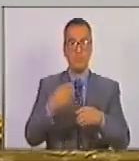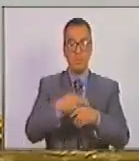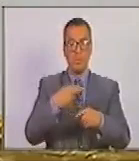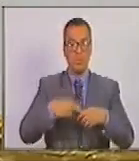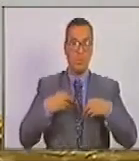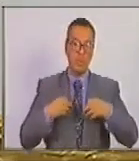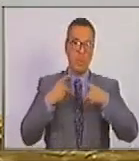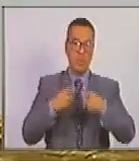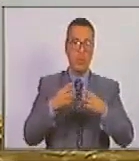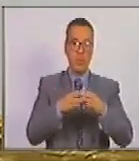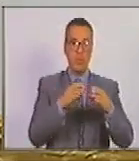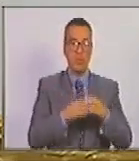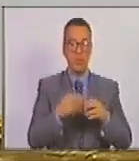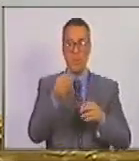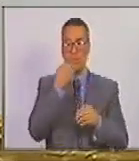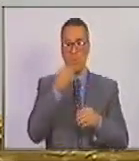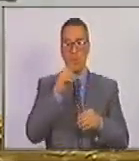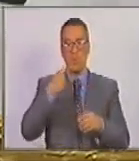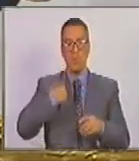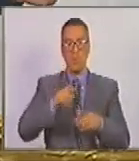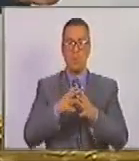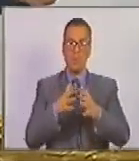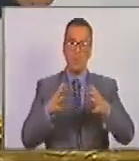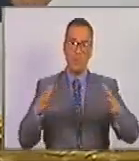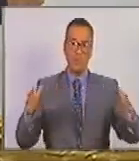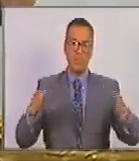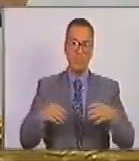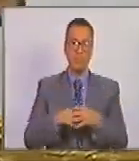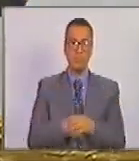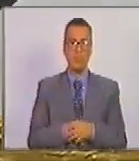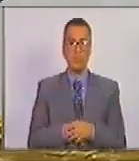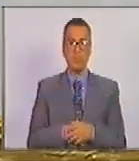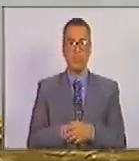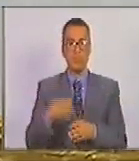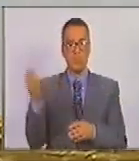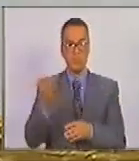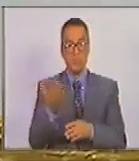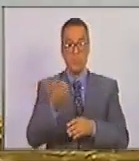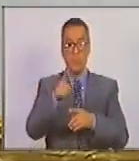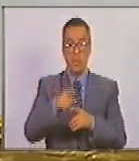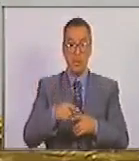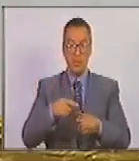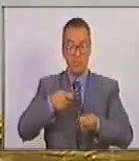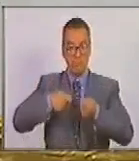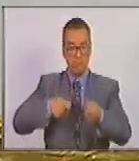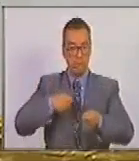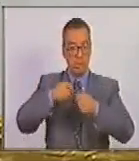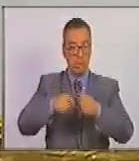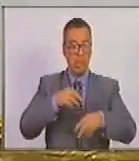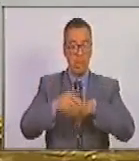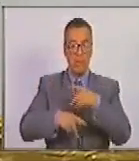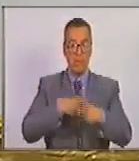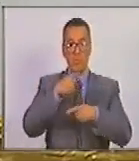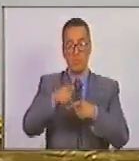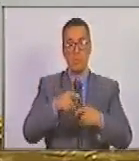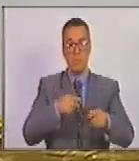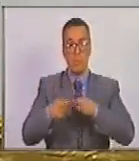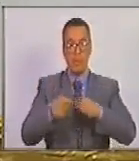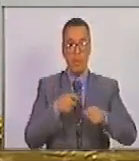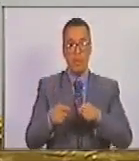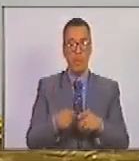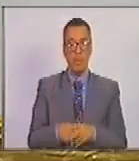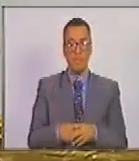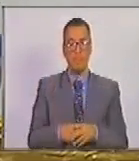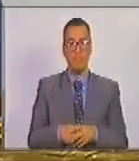salud del sector alimentación que fueron ampliamente golpeados atacados producto de estas acciones